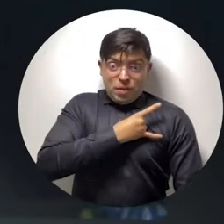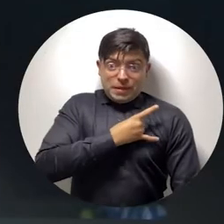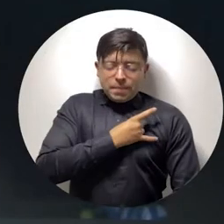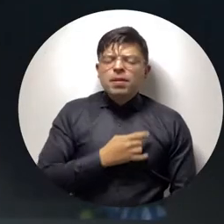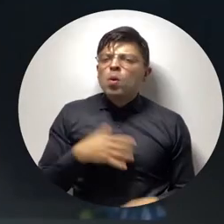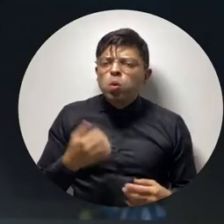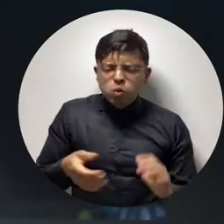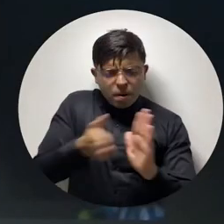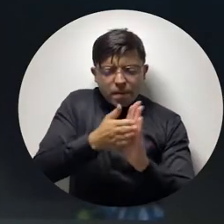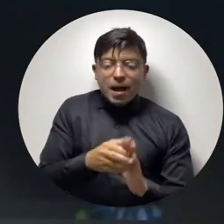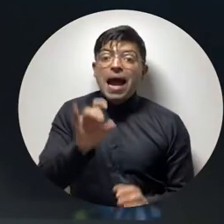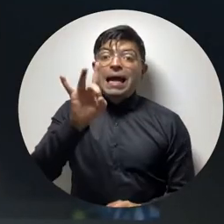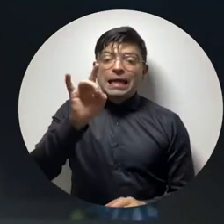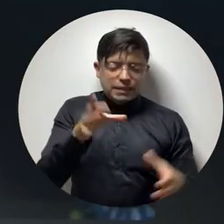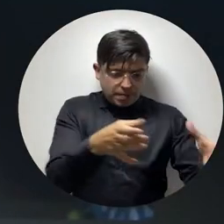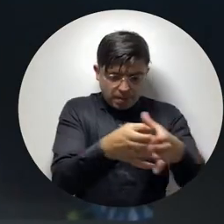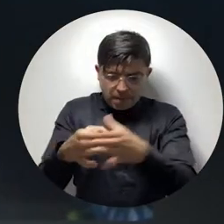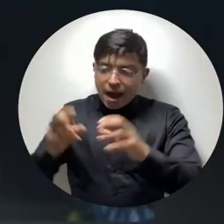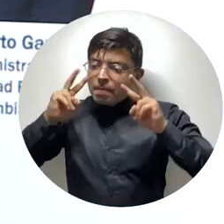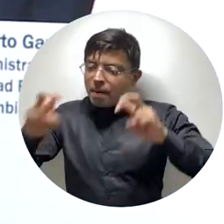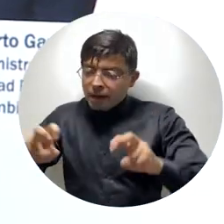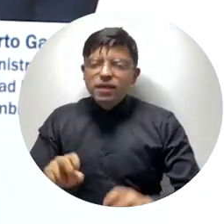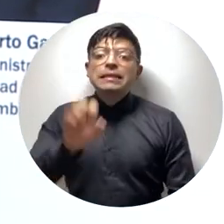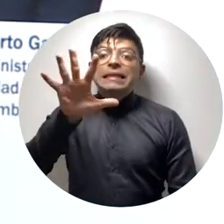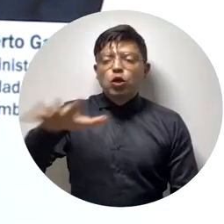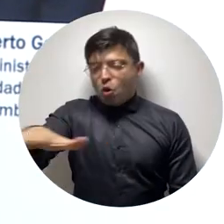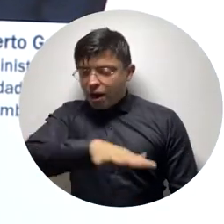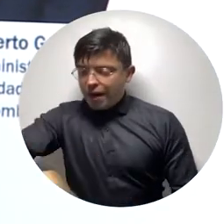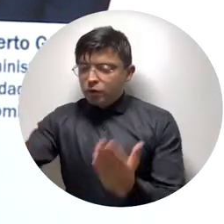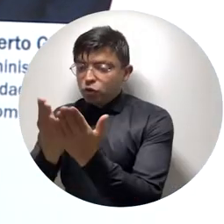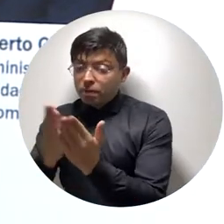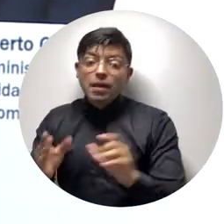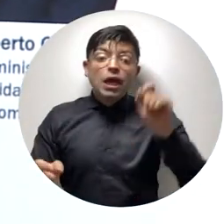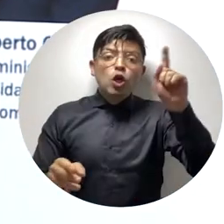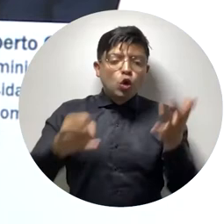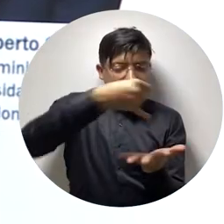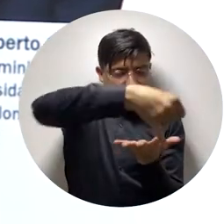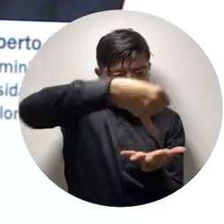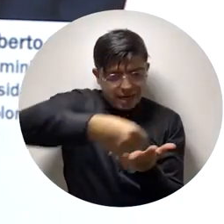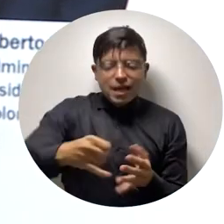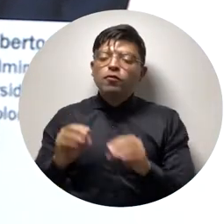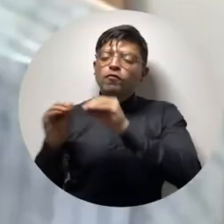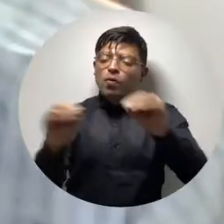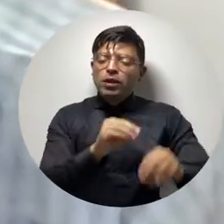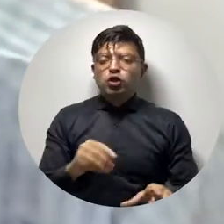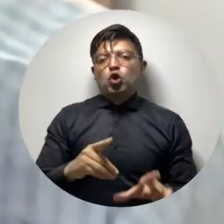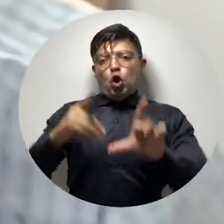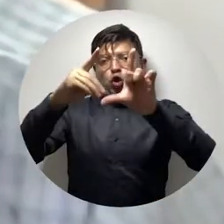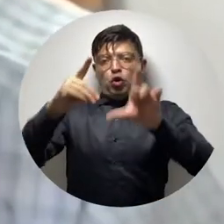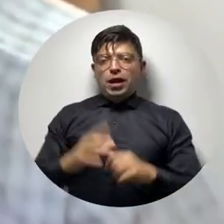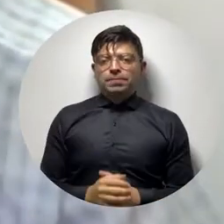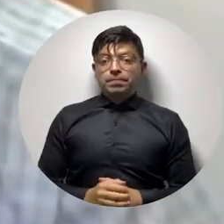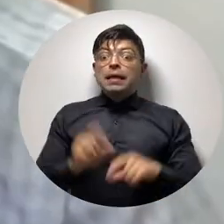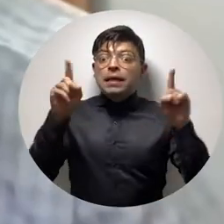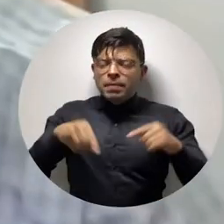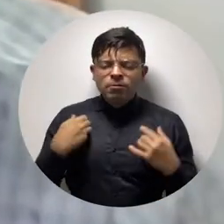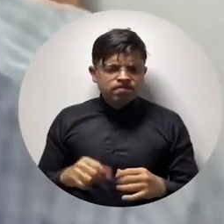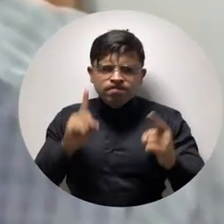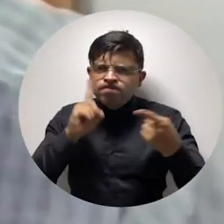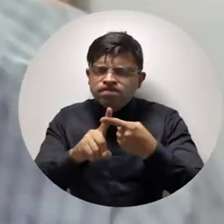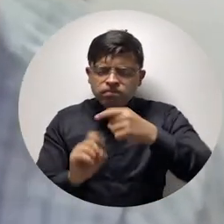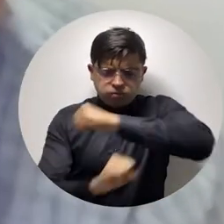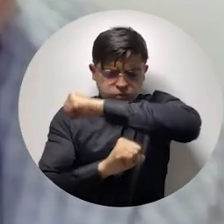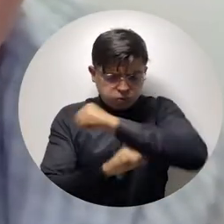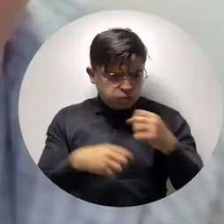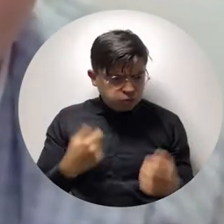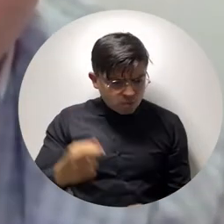se encuentra soportado por 15 grupos de investigación en 5 campos de estudio y 11 líneas de formación doctoral. Además, tiene el propósito de forjar